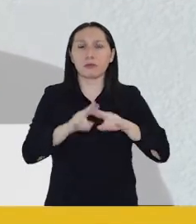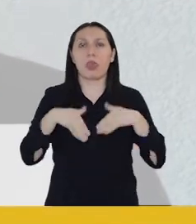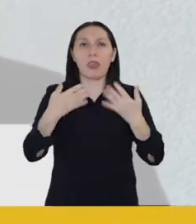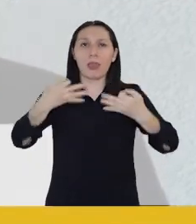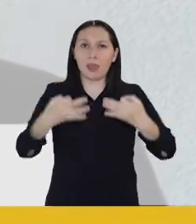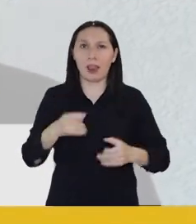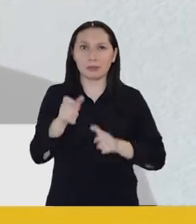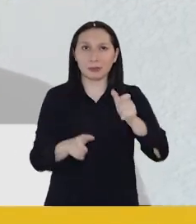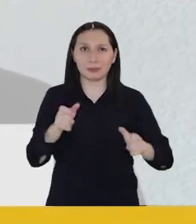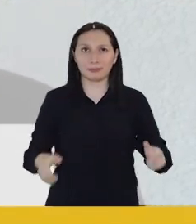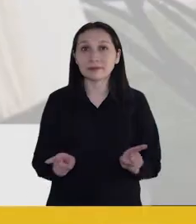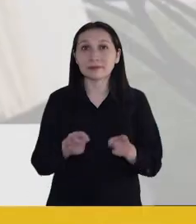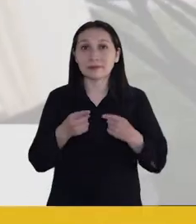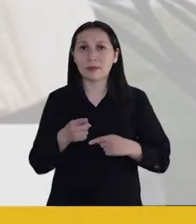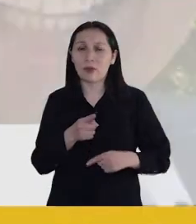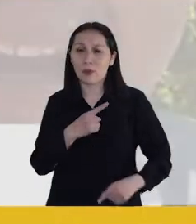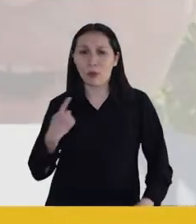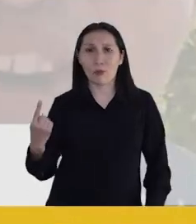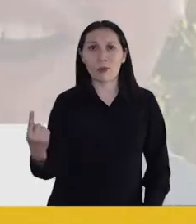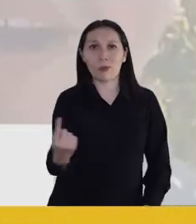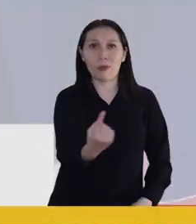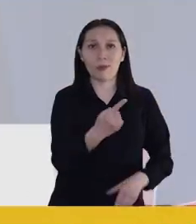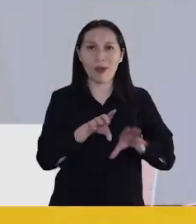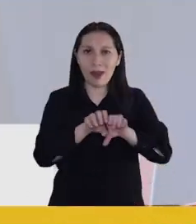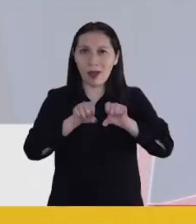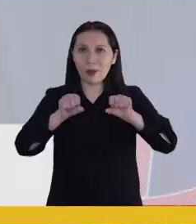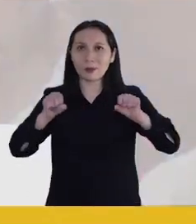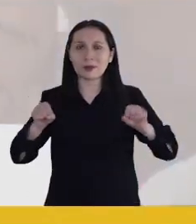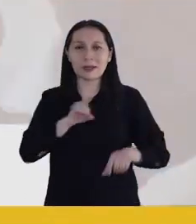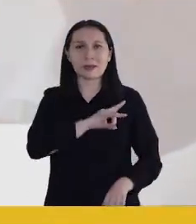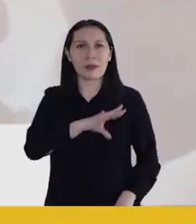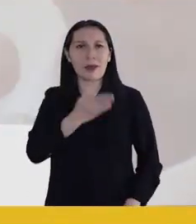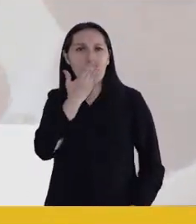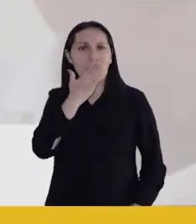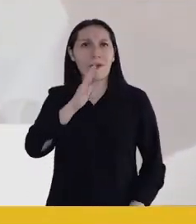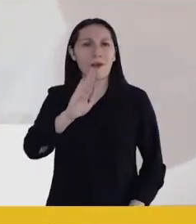que den dignidad a nuestra gente. Estamos de acuerdo,